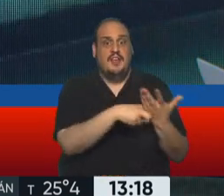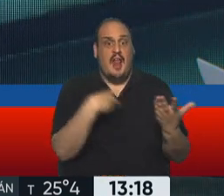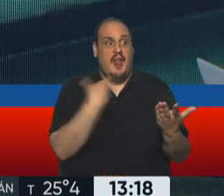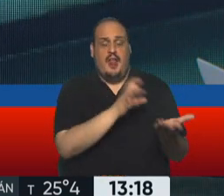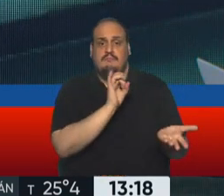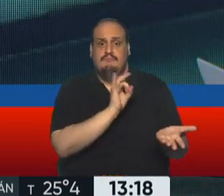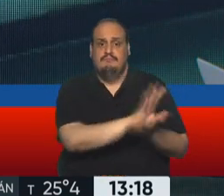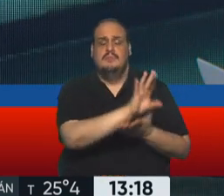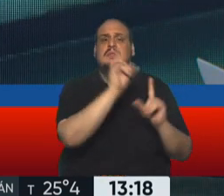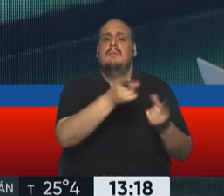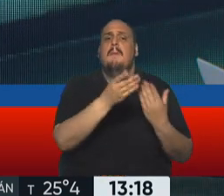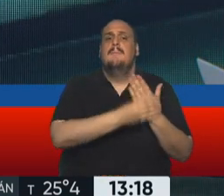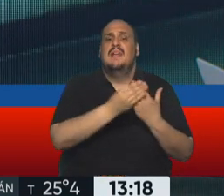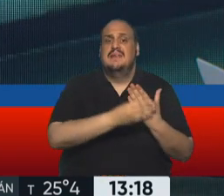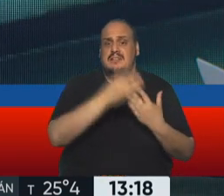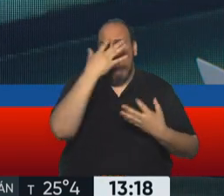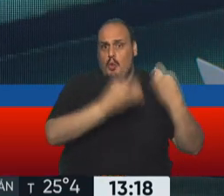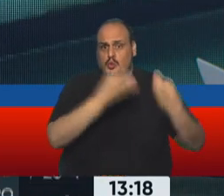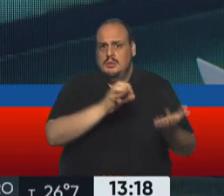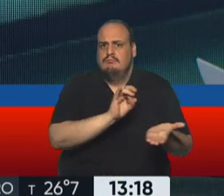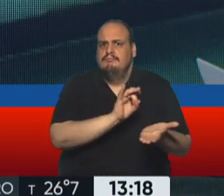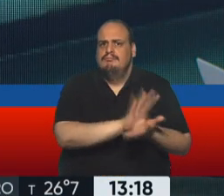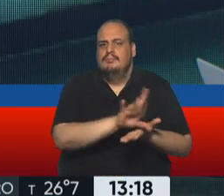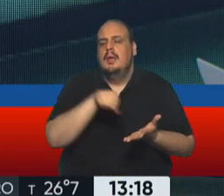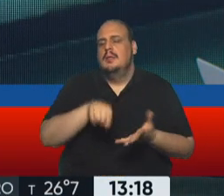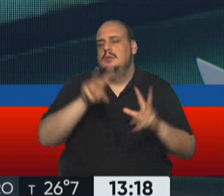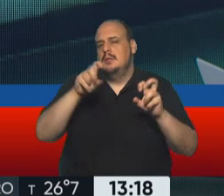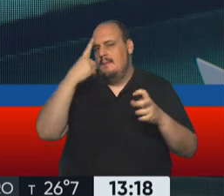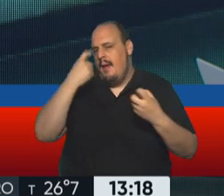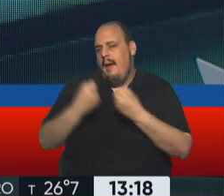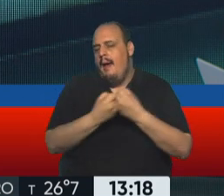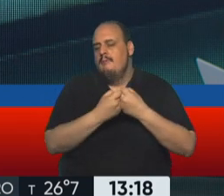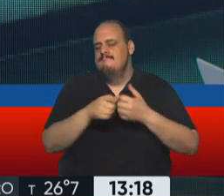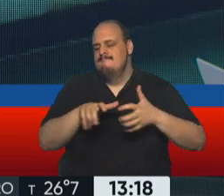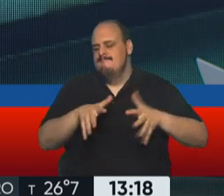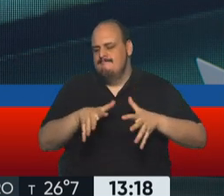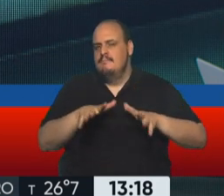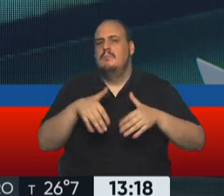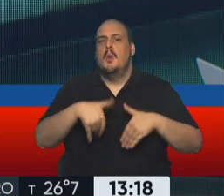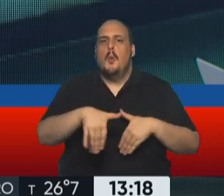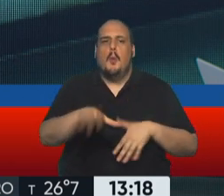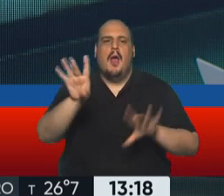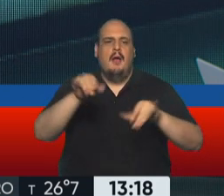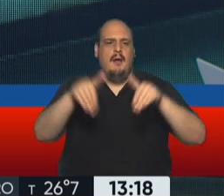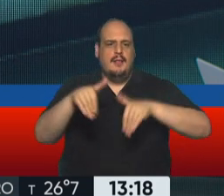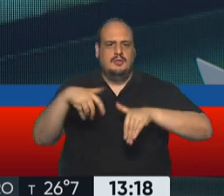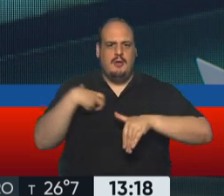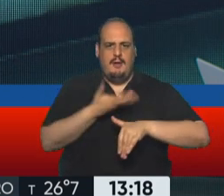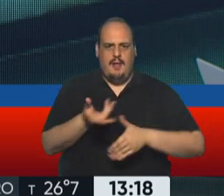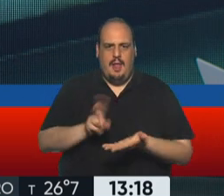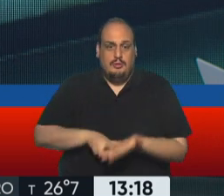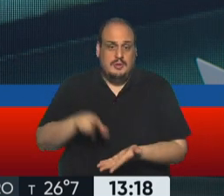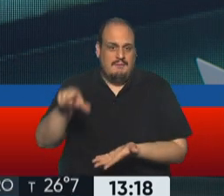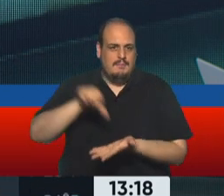desplazó al ministro de justicia. Esto se da en el marco de un acuerdo bastante precario para convocar a nuevas elecciones generales en